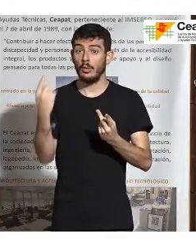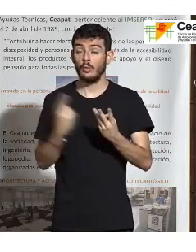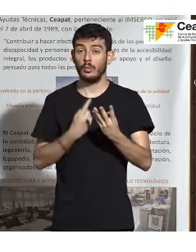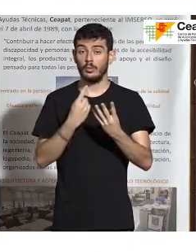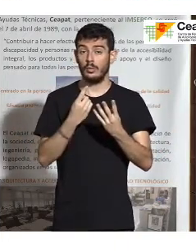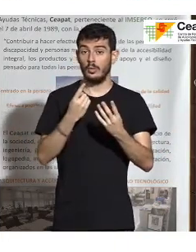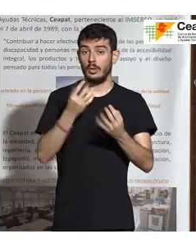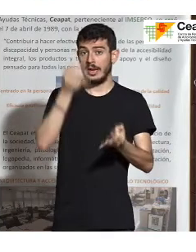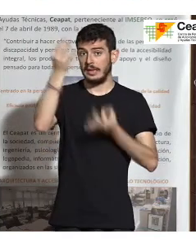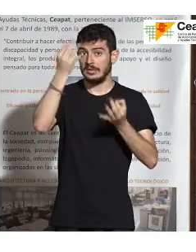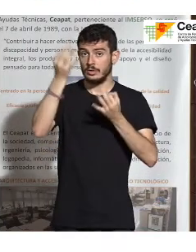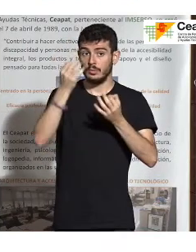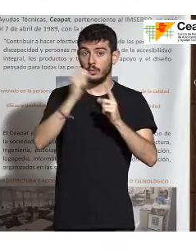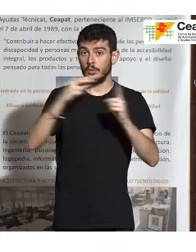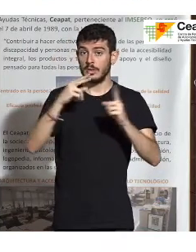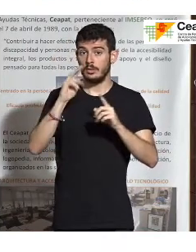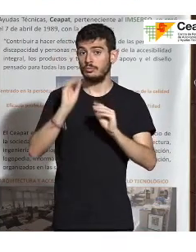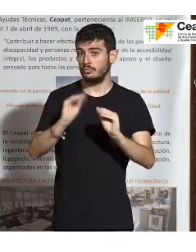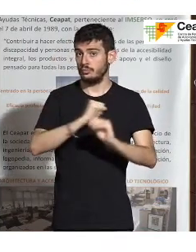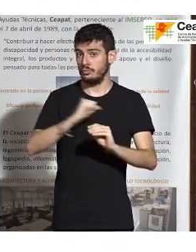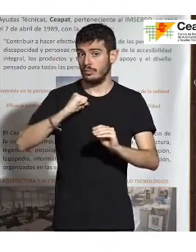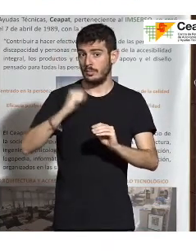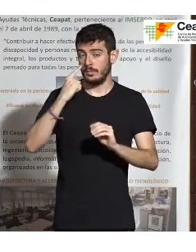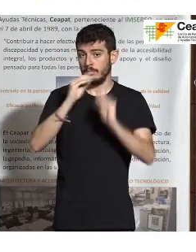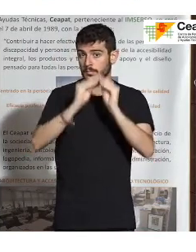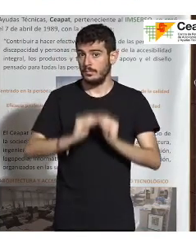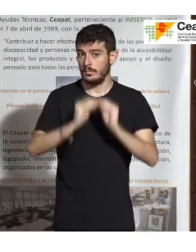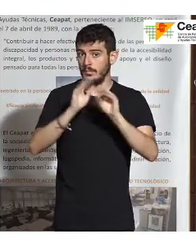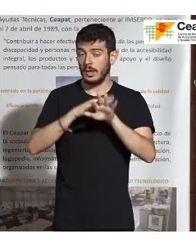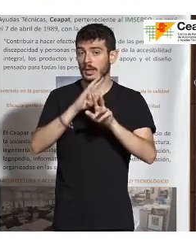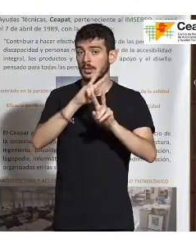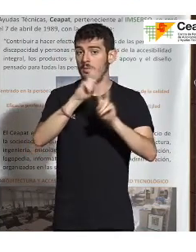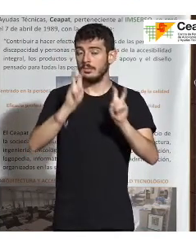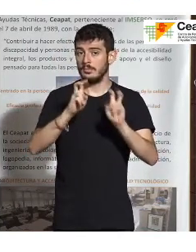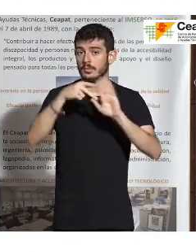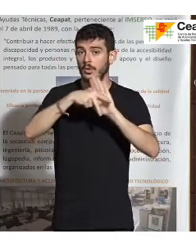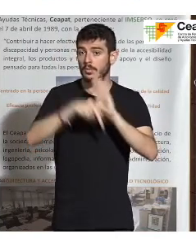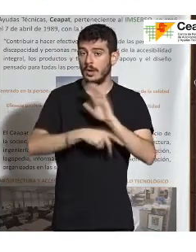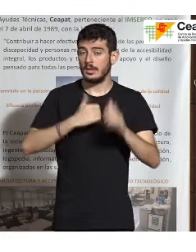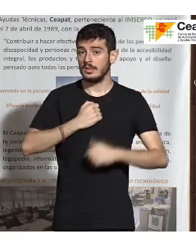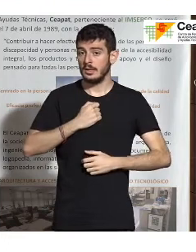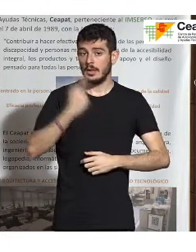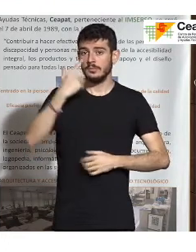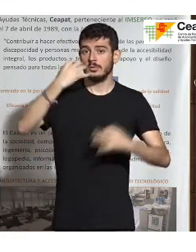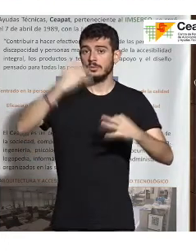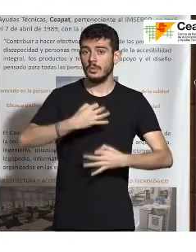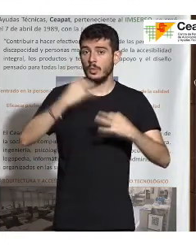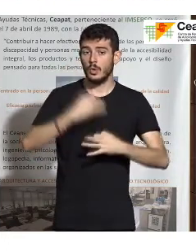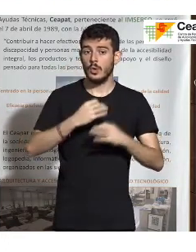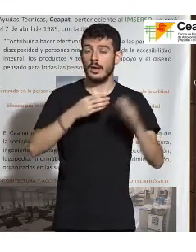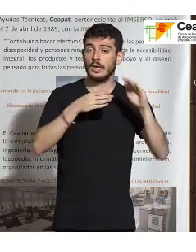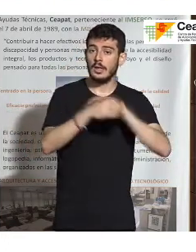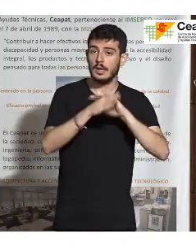vuestro punto de vista sobre cómo la norma de la asistencia puede asegurar que los equipos y los servicios sean accesibles.